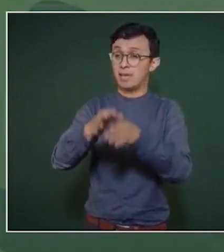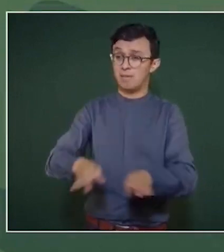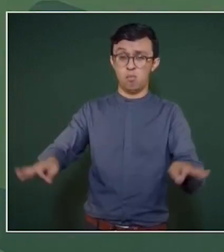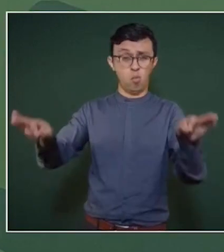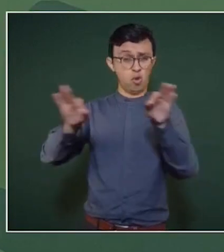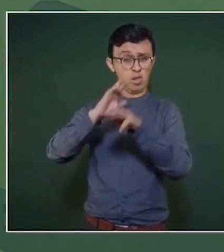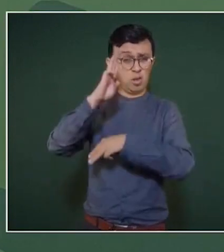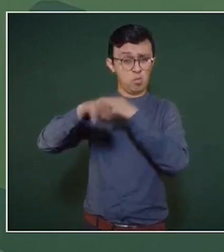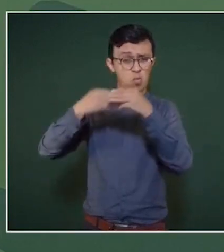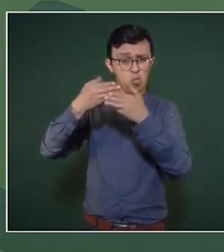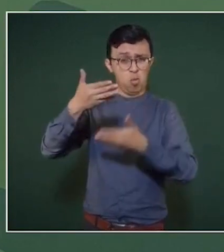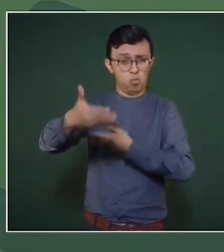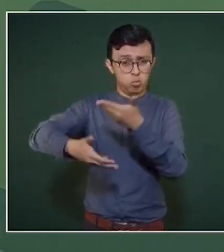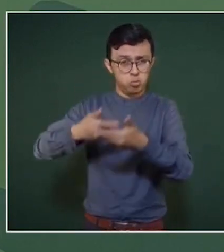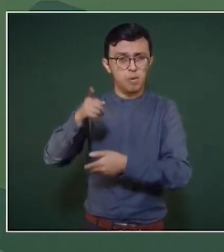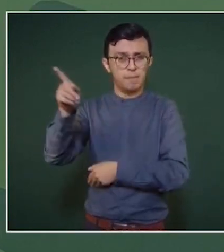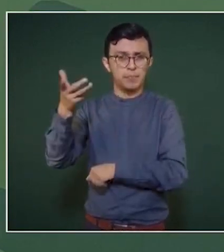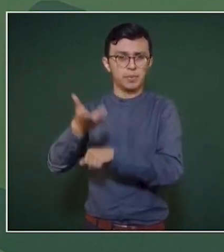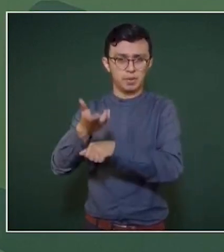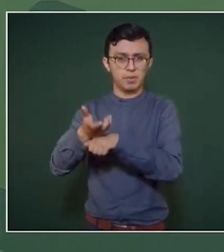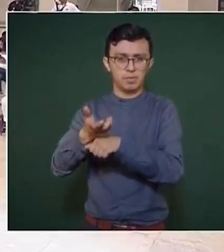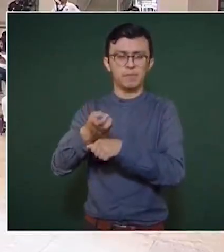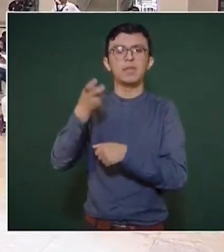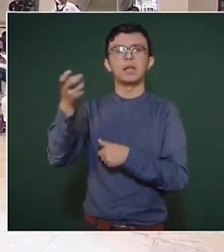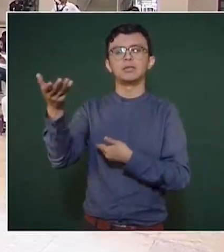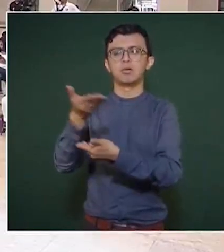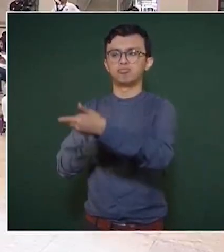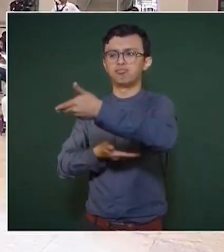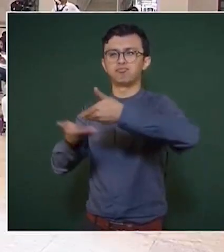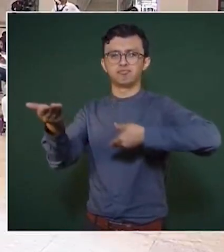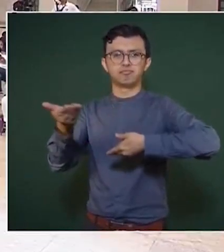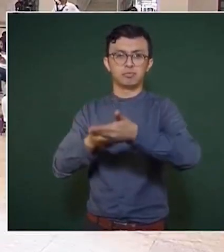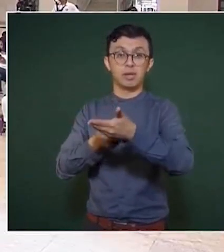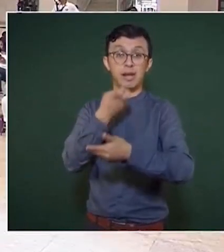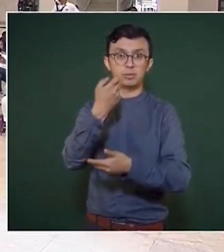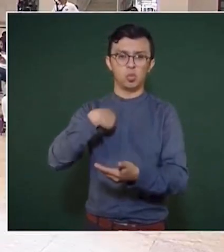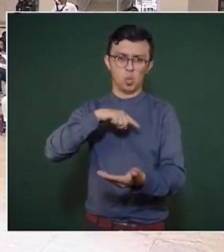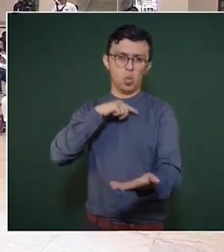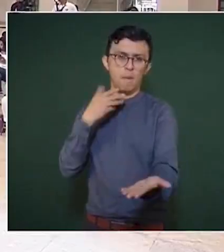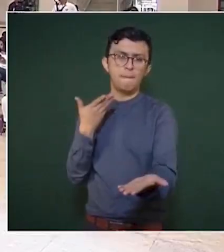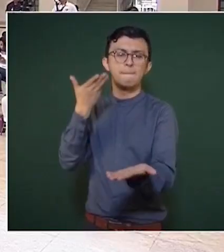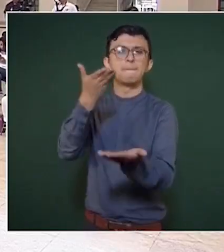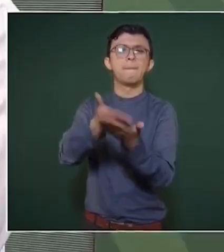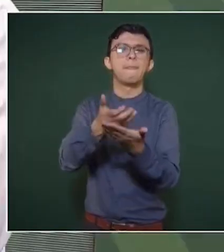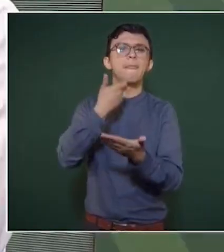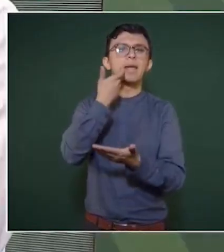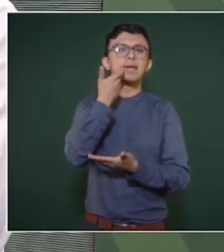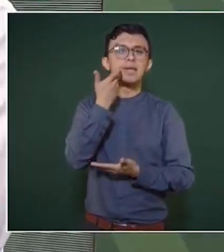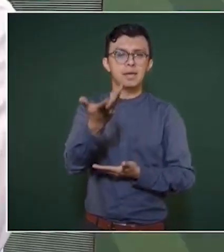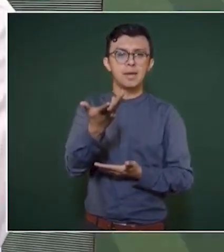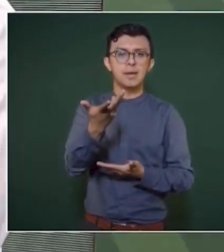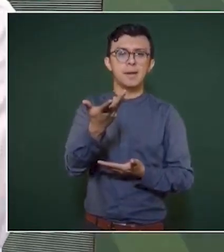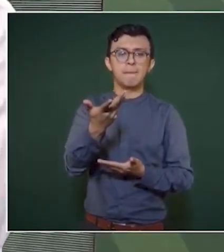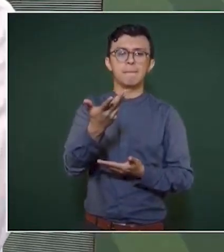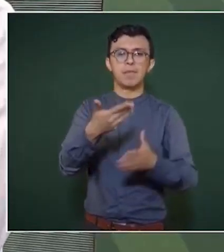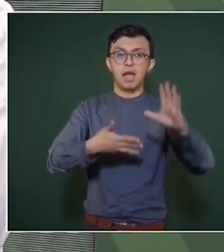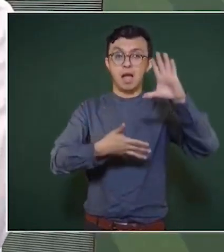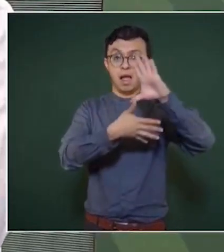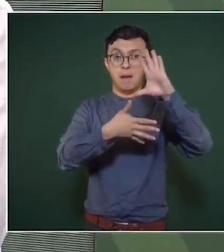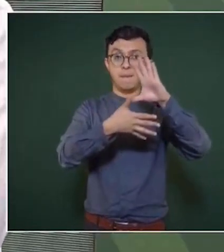Entonces, sí vamos a plantear eso, el buscar la integración de América.